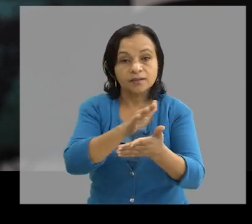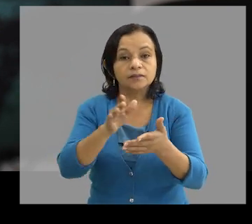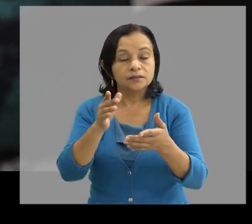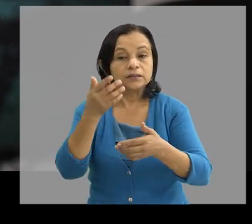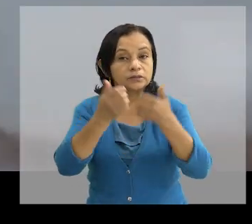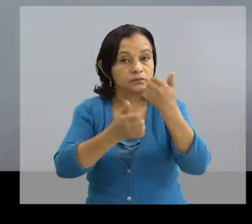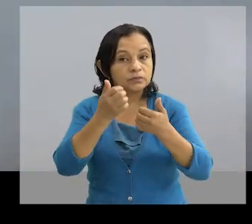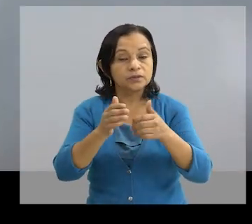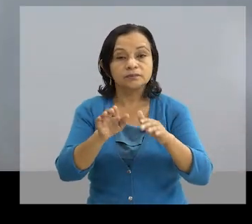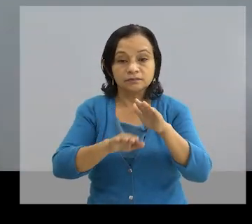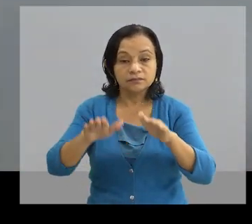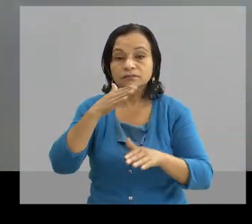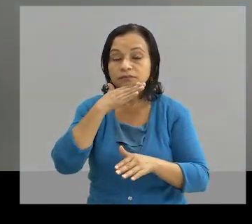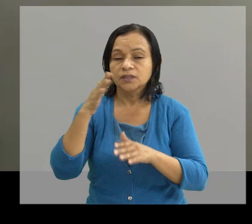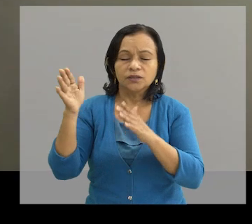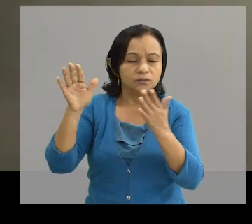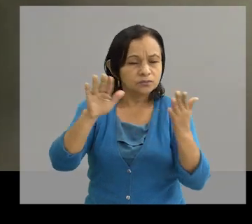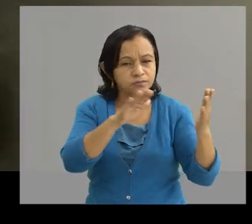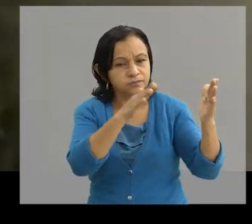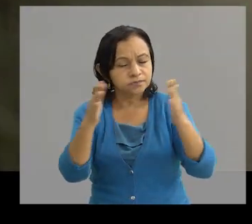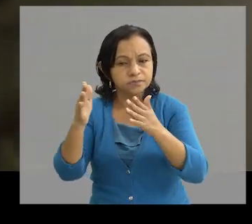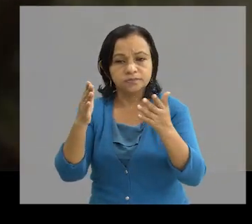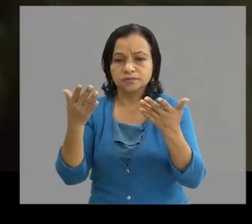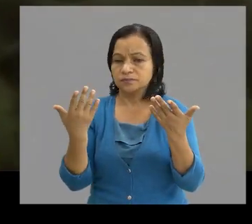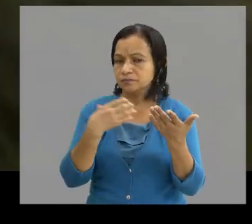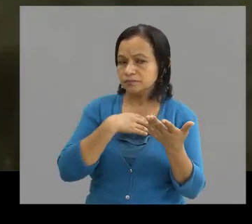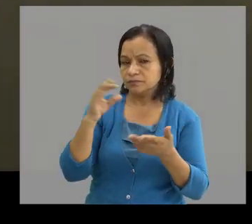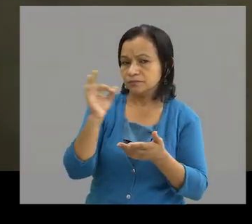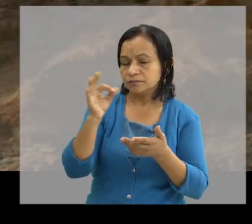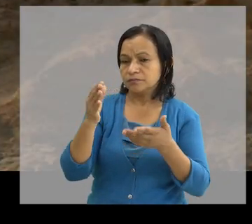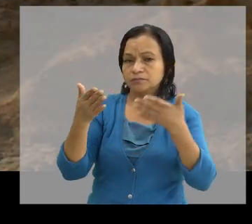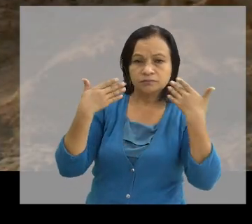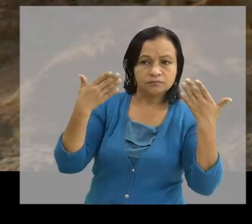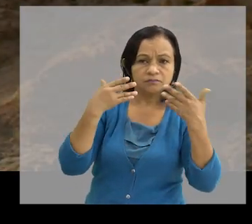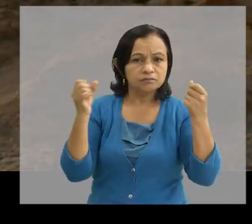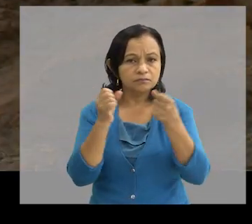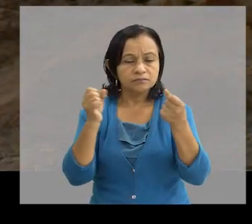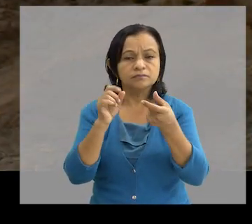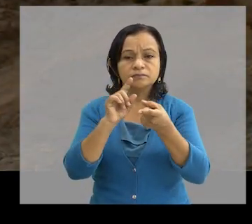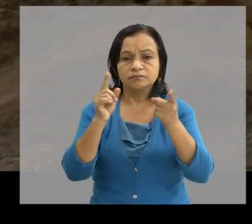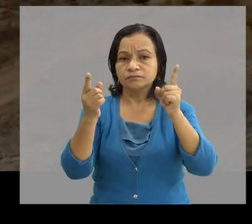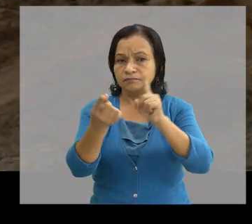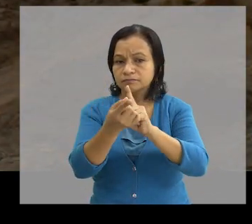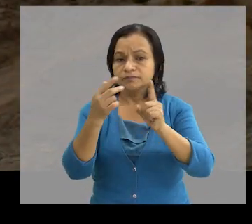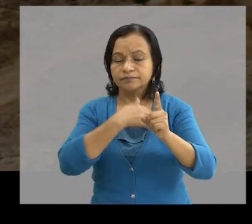realmente tienen una gran afectación El viento es un factor climático que puede intensificar la desertificación